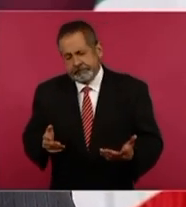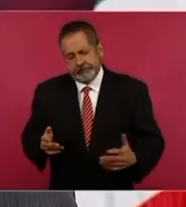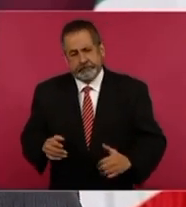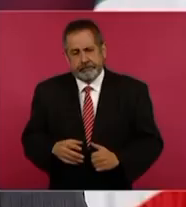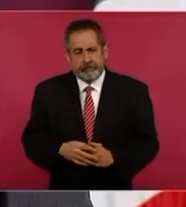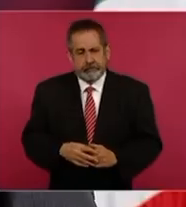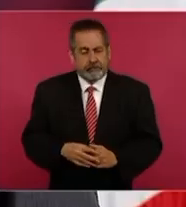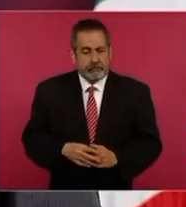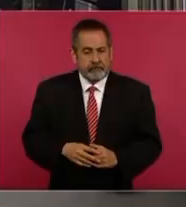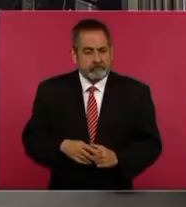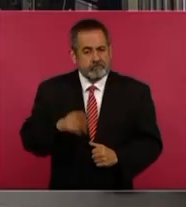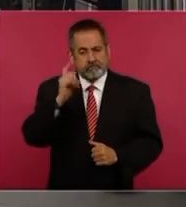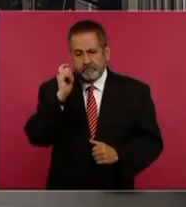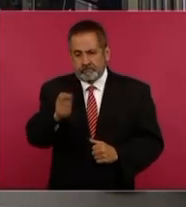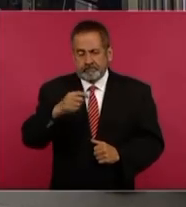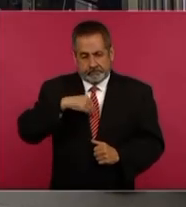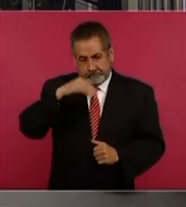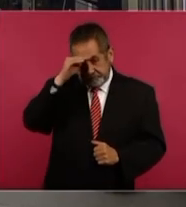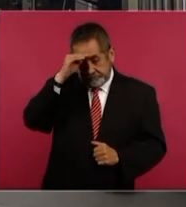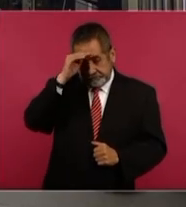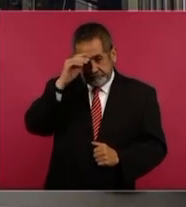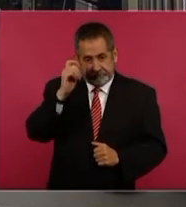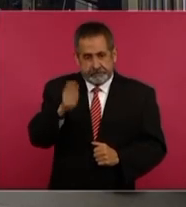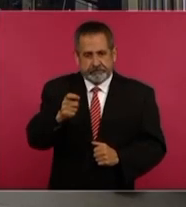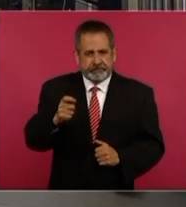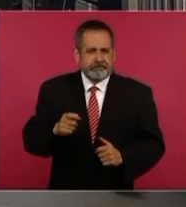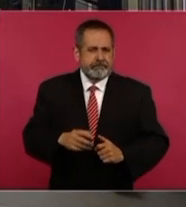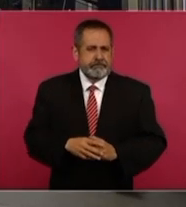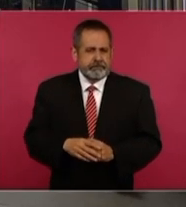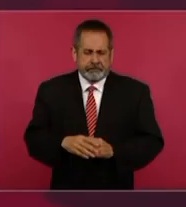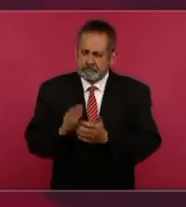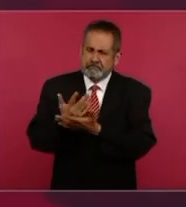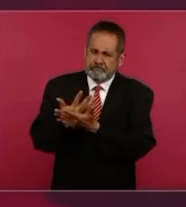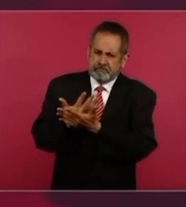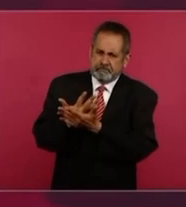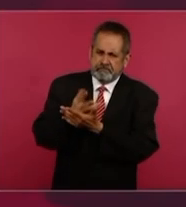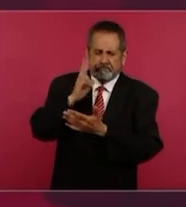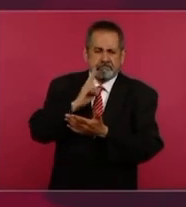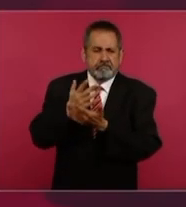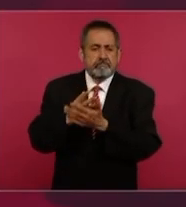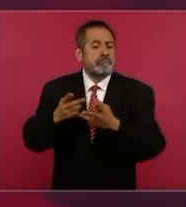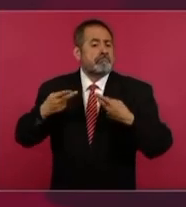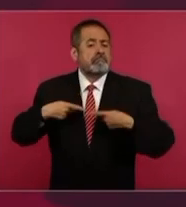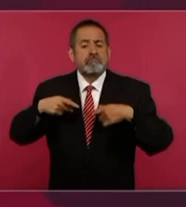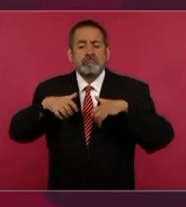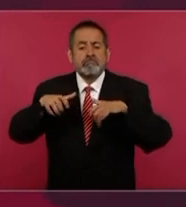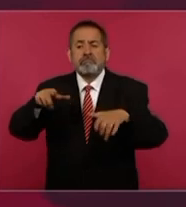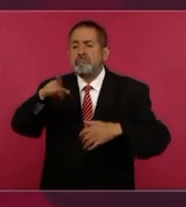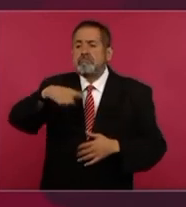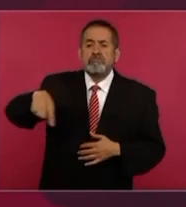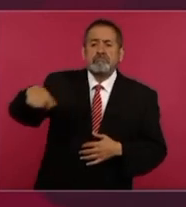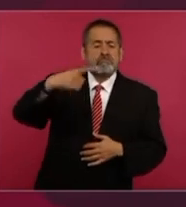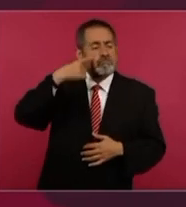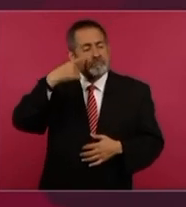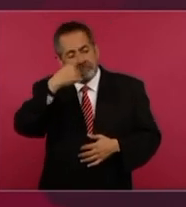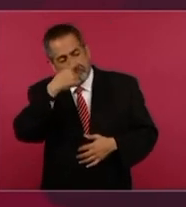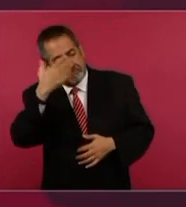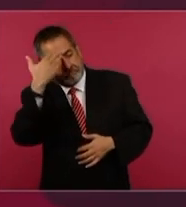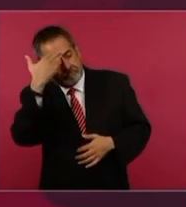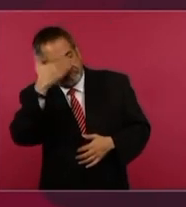Entonces, vamos a esperar. Y es el pueblo, pero ¿qué dicen?